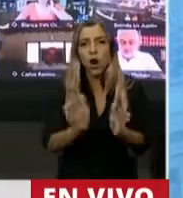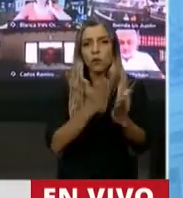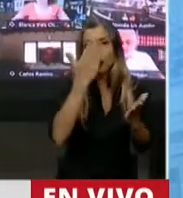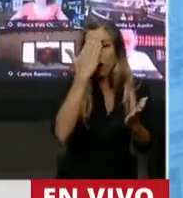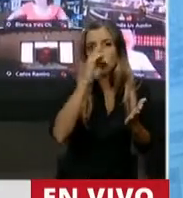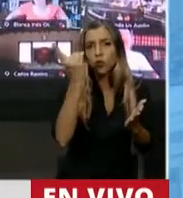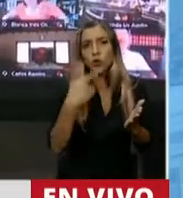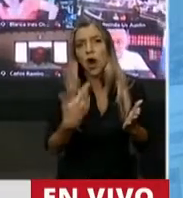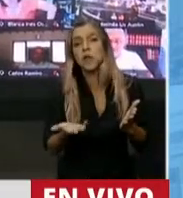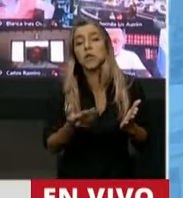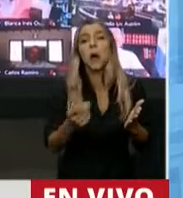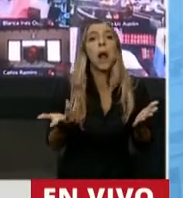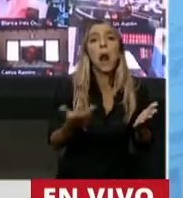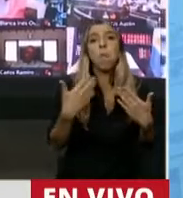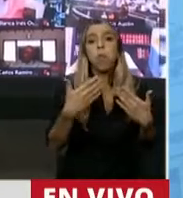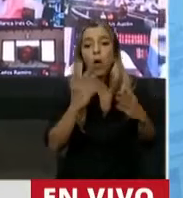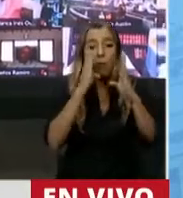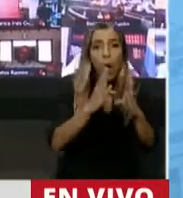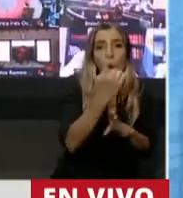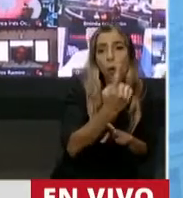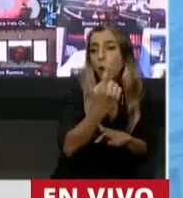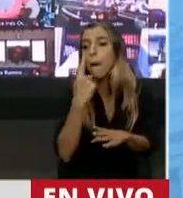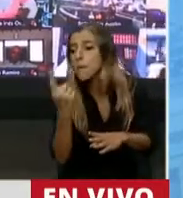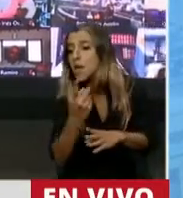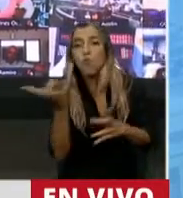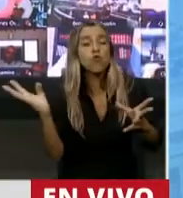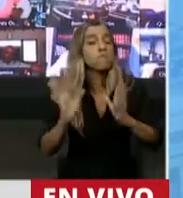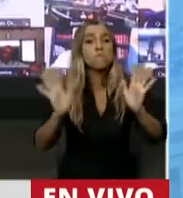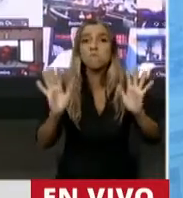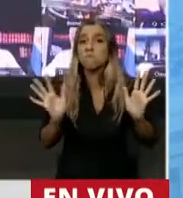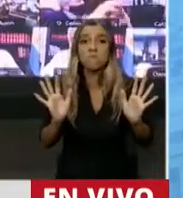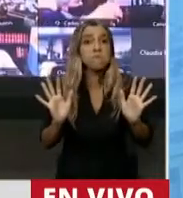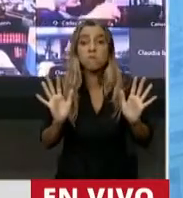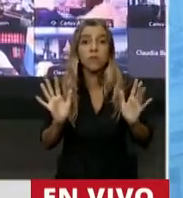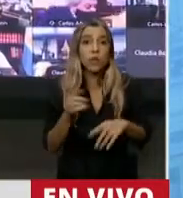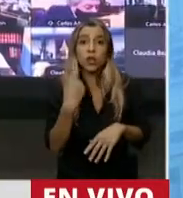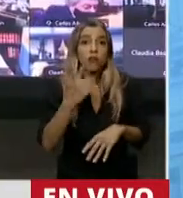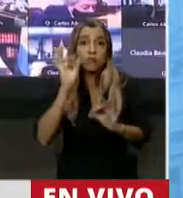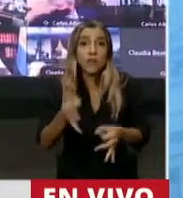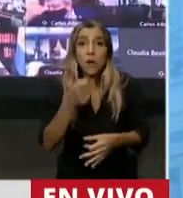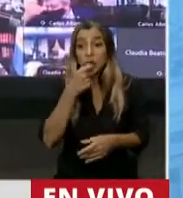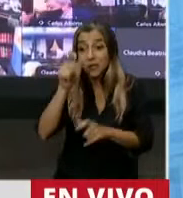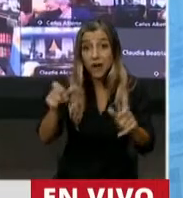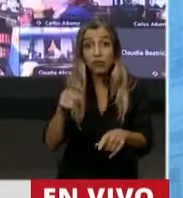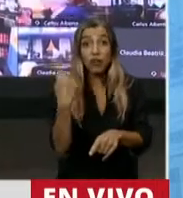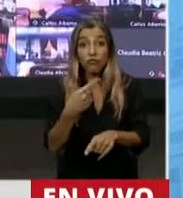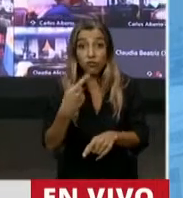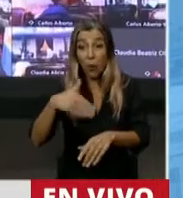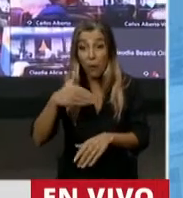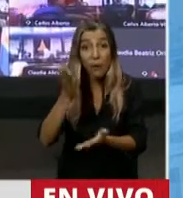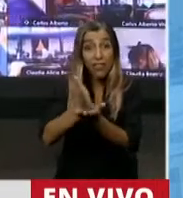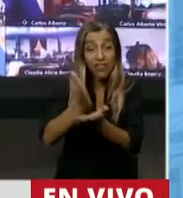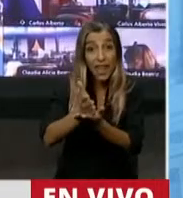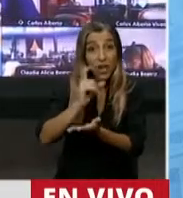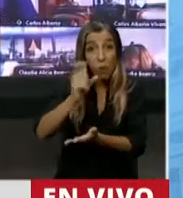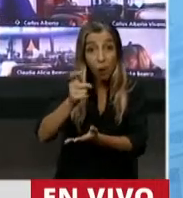a una persona, a mil o a muchos más. Si esa persona que afecta, en la cual se violan sus derechos, es el más rico o el más pobre de la